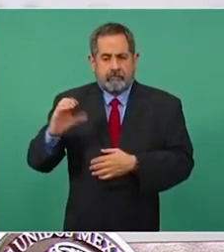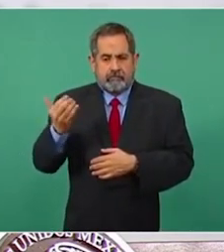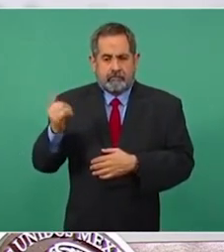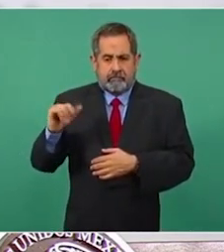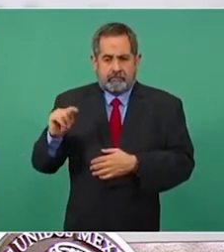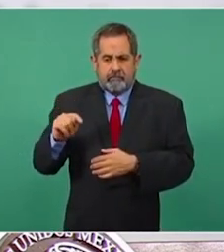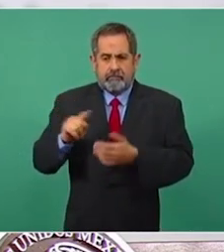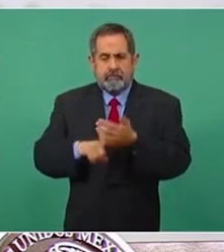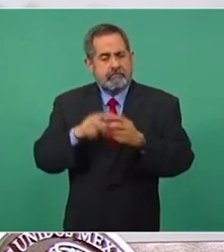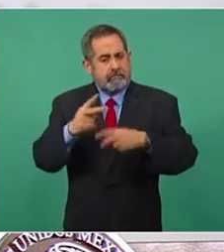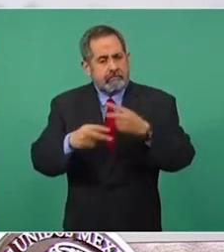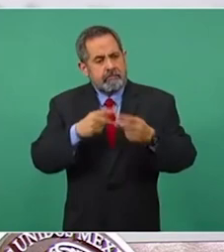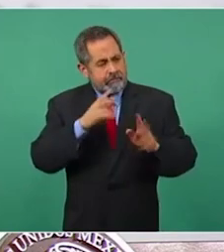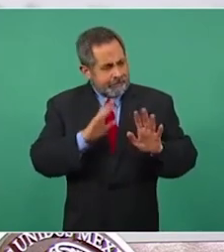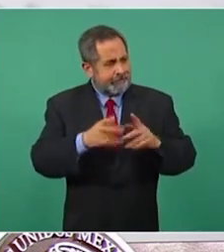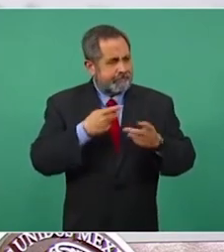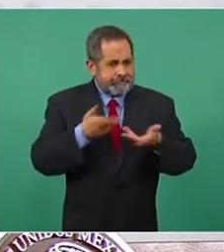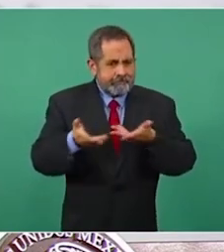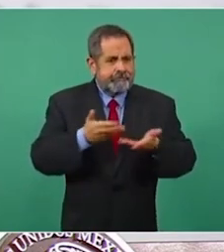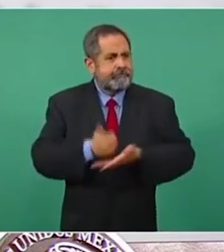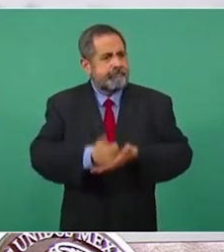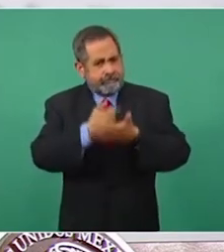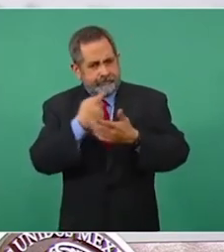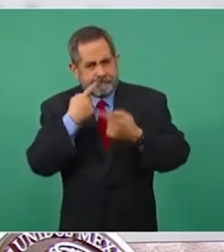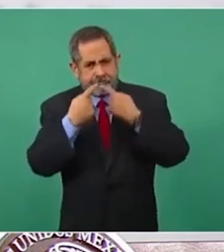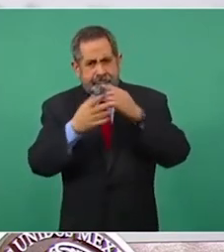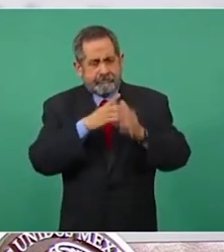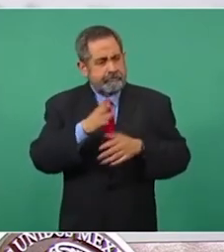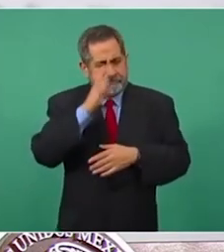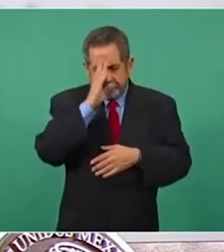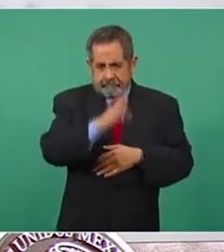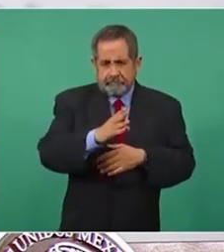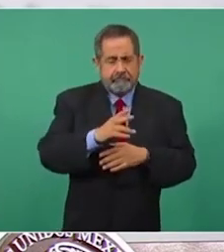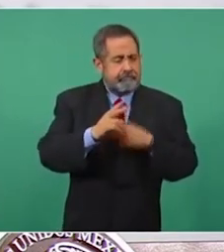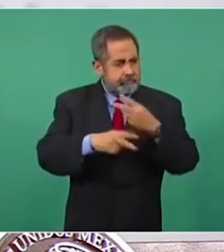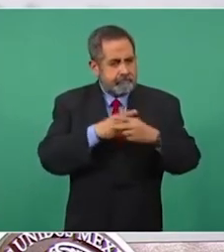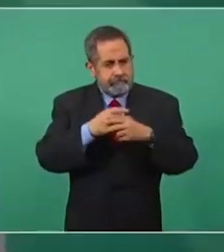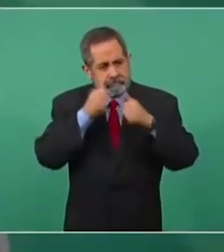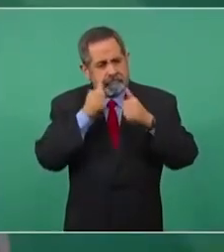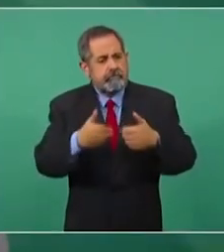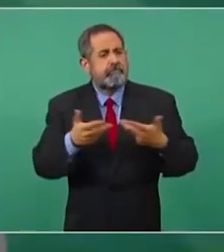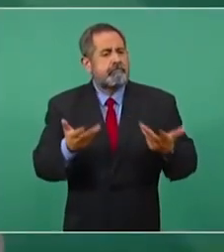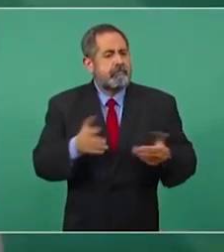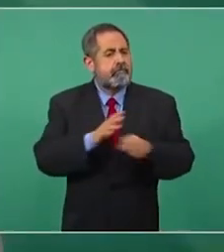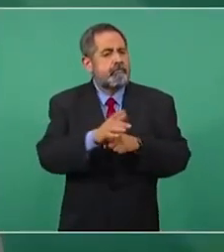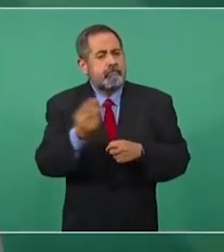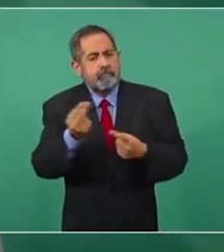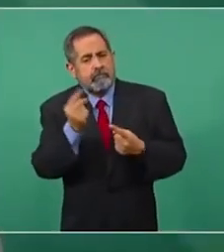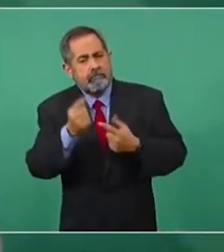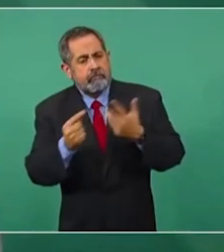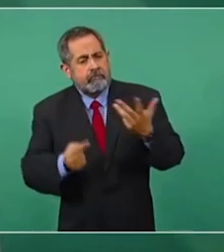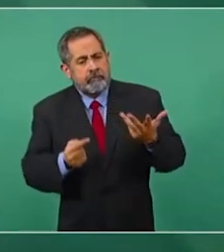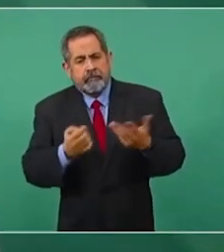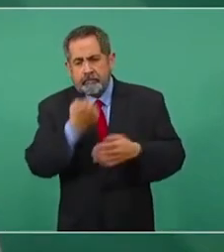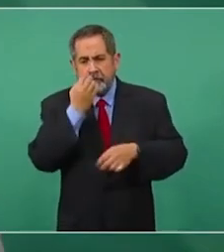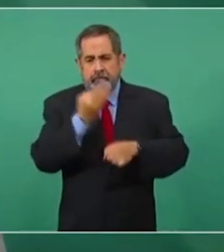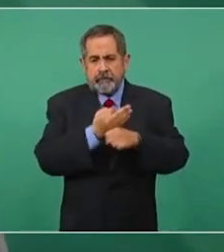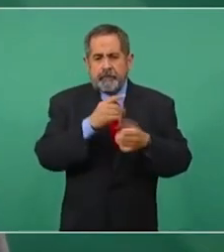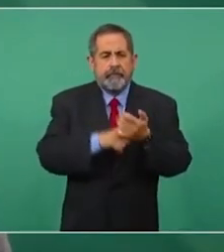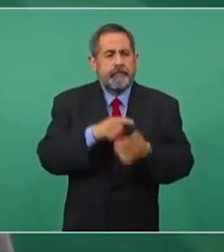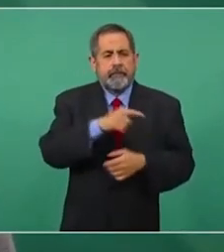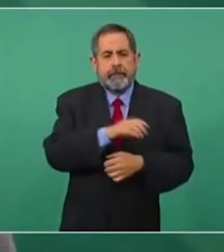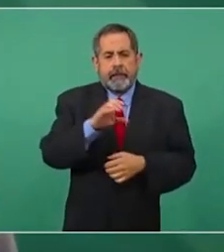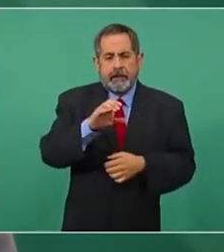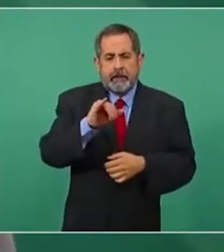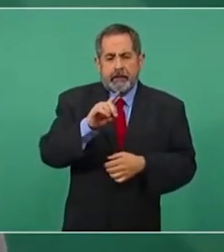dispuesto a intermediar y coadyuvar de manera directa a la atención de las demandas de los estudiantes del SIDE.